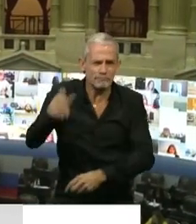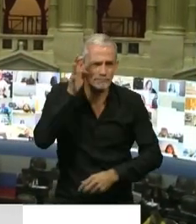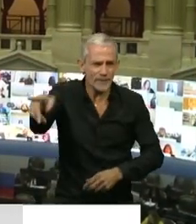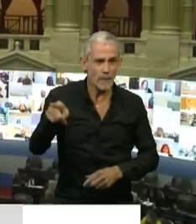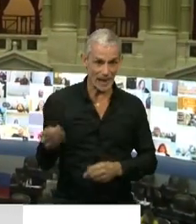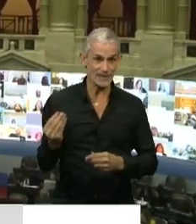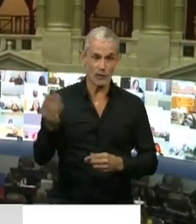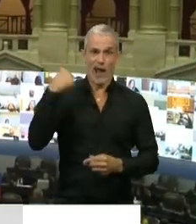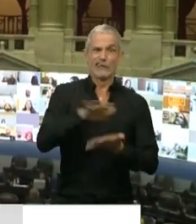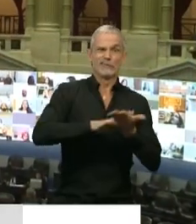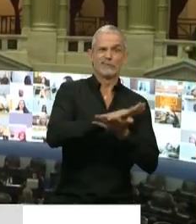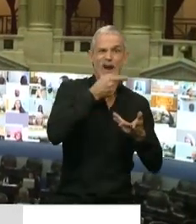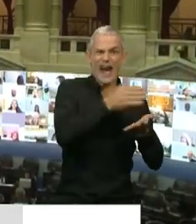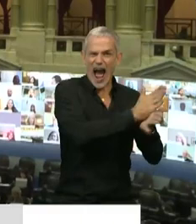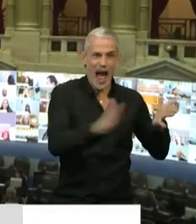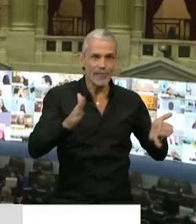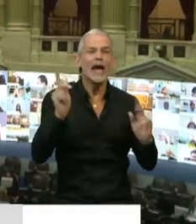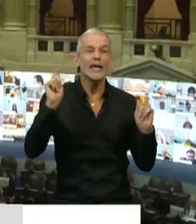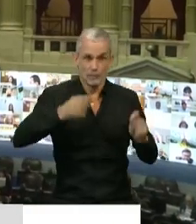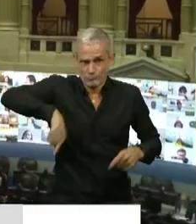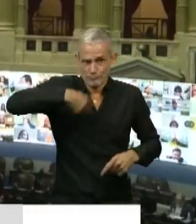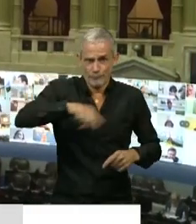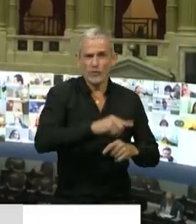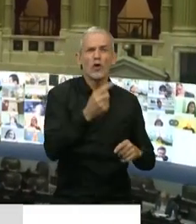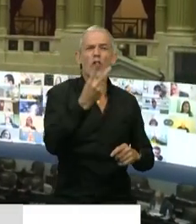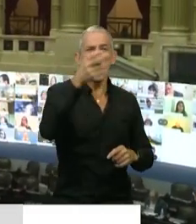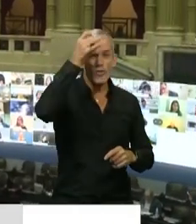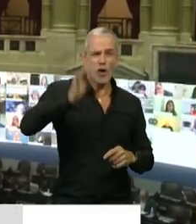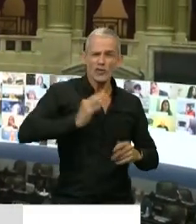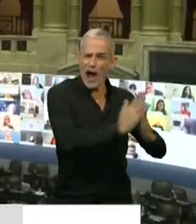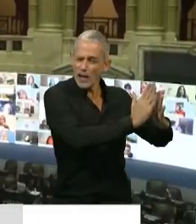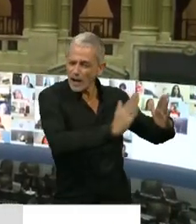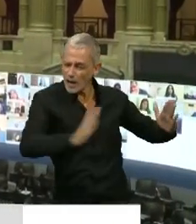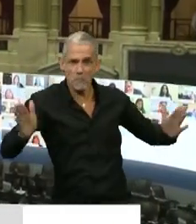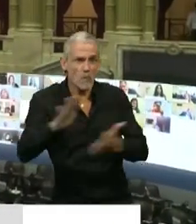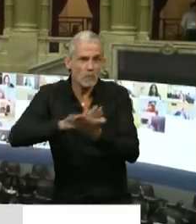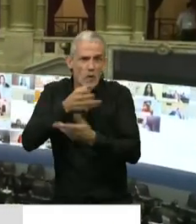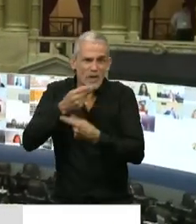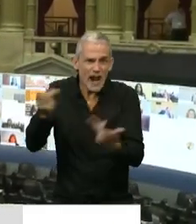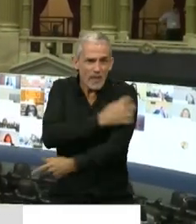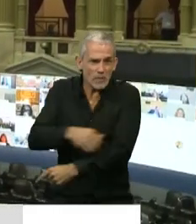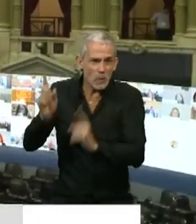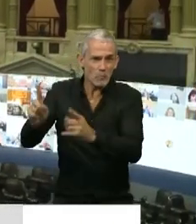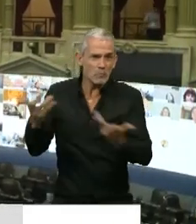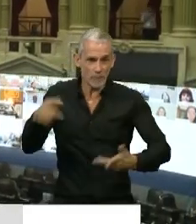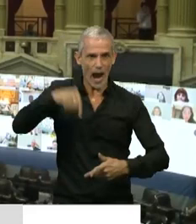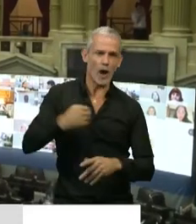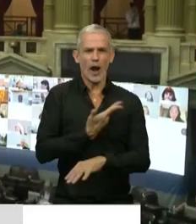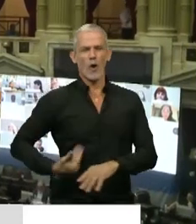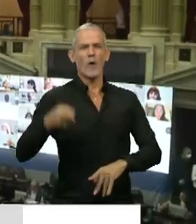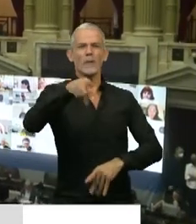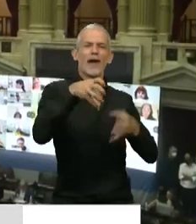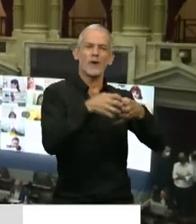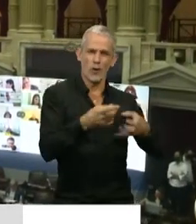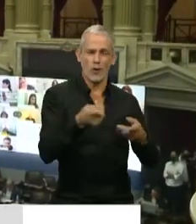que no supieron resolver, que no supimos resolver durante los últimos 12 años que gobierna lo que hoy es la fuerza opositora a nivel nacional en la